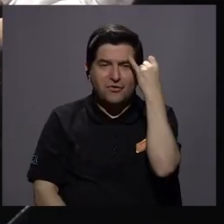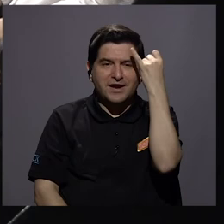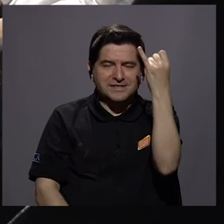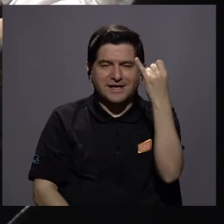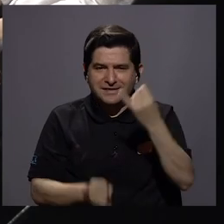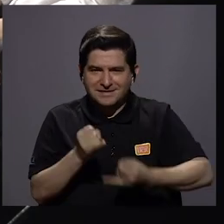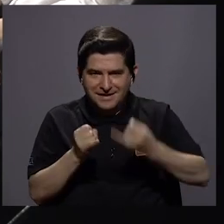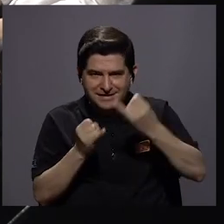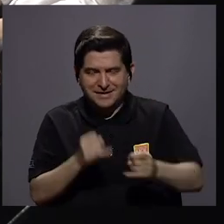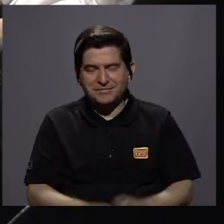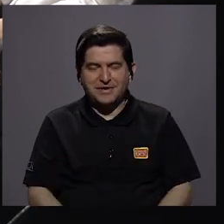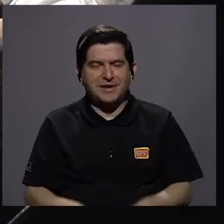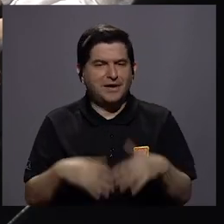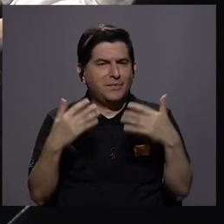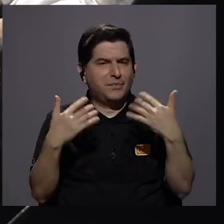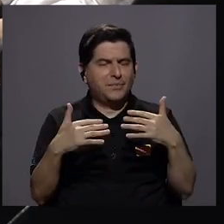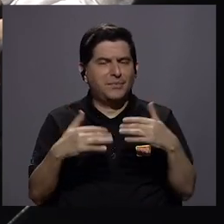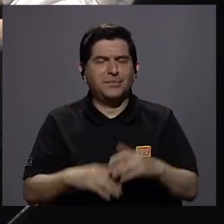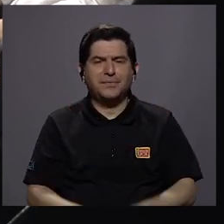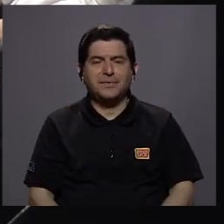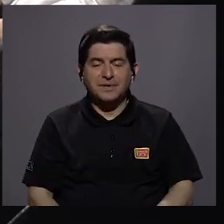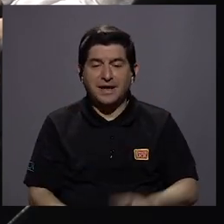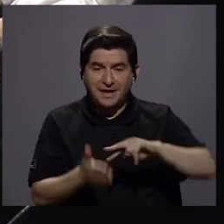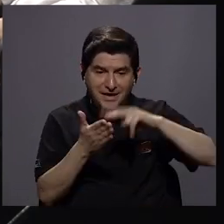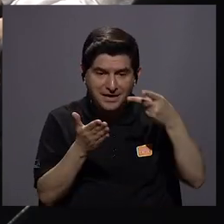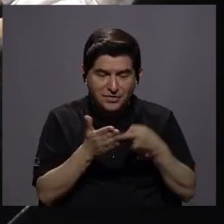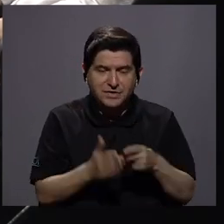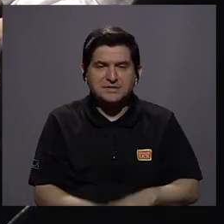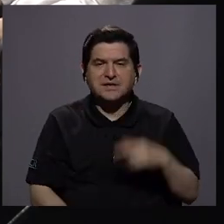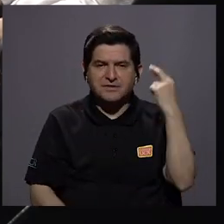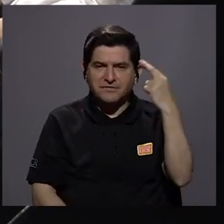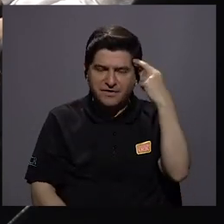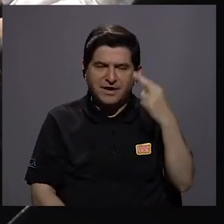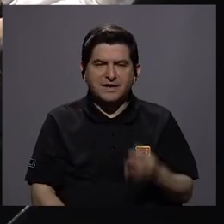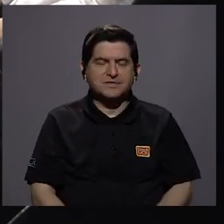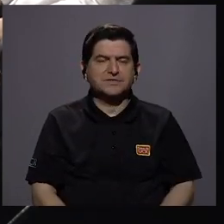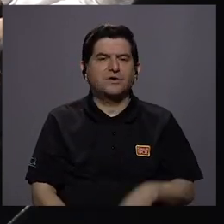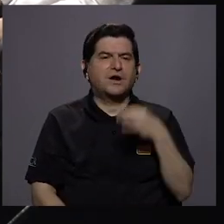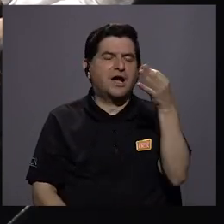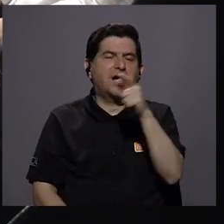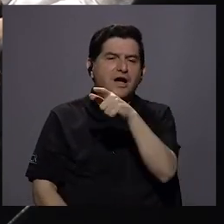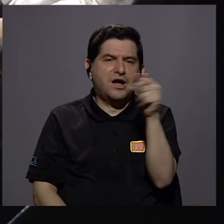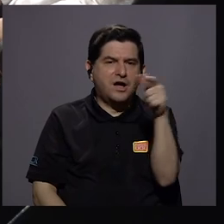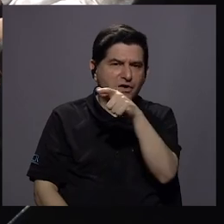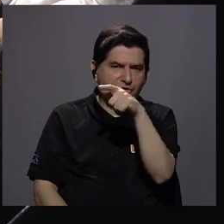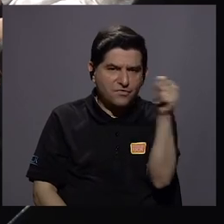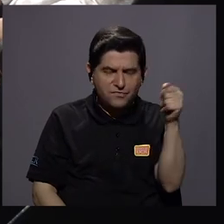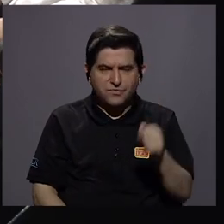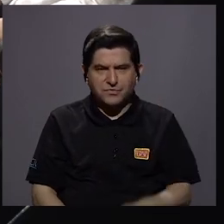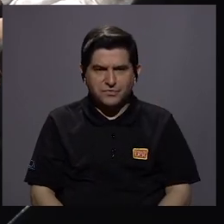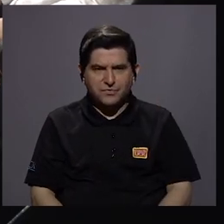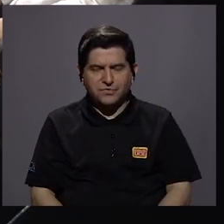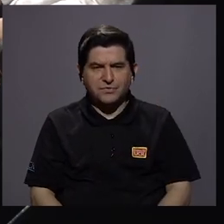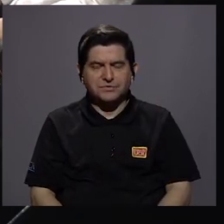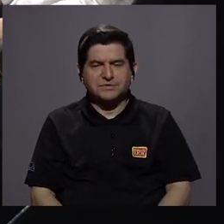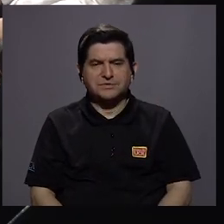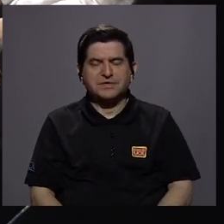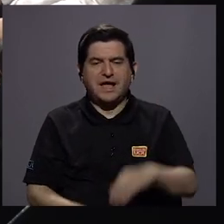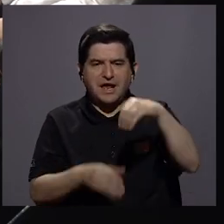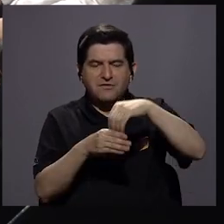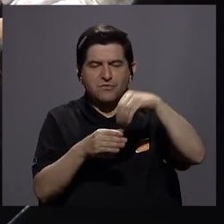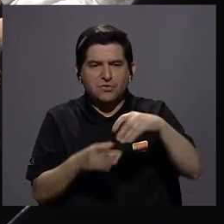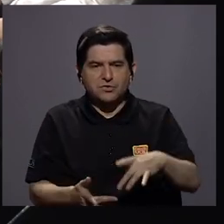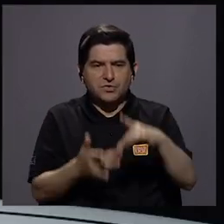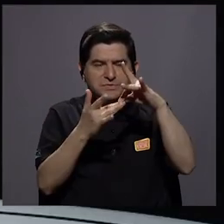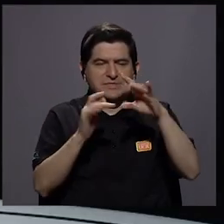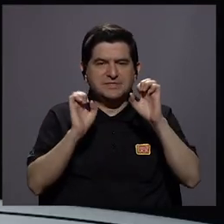con esas palabras que son un fusil tremendo para lo que significa las reflexiones que vienen en estos meses en torno al fondo especial de